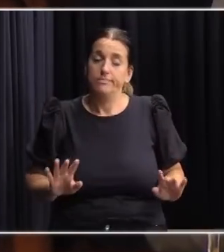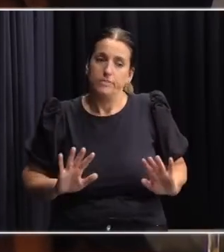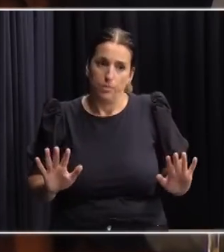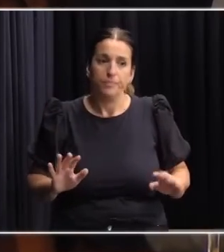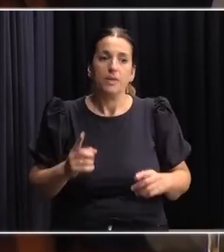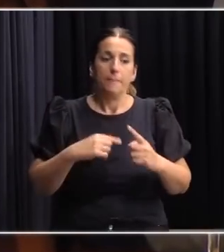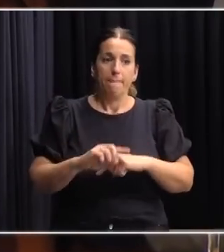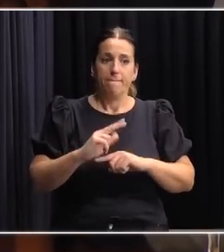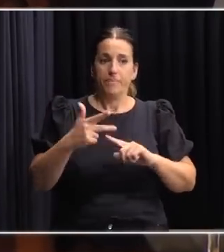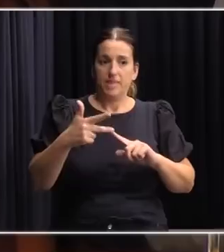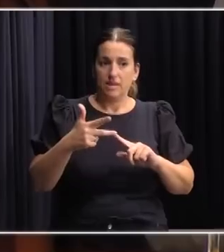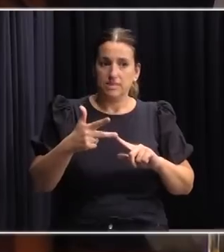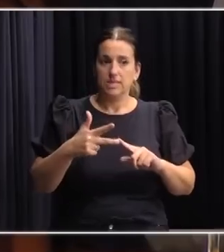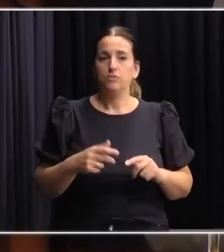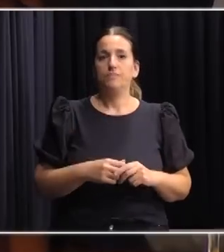Tercero,